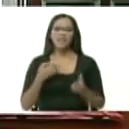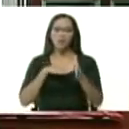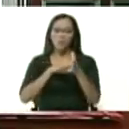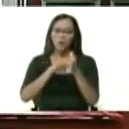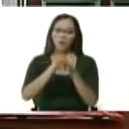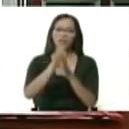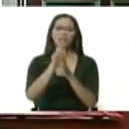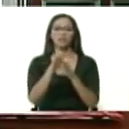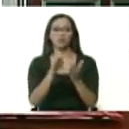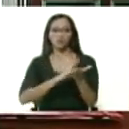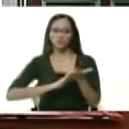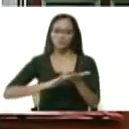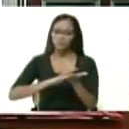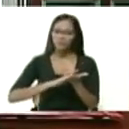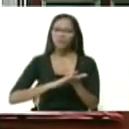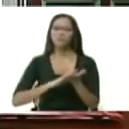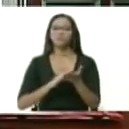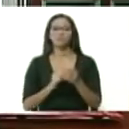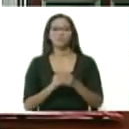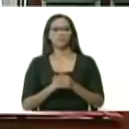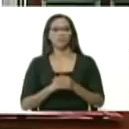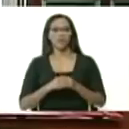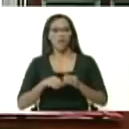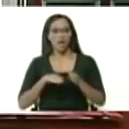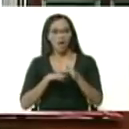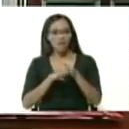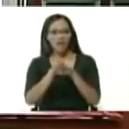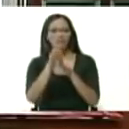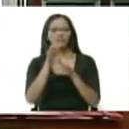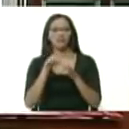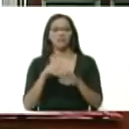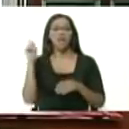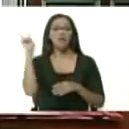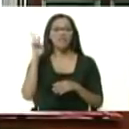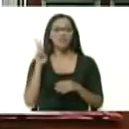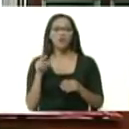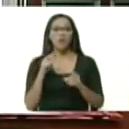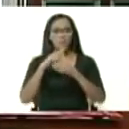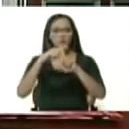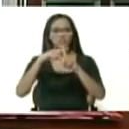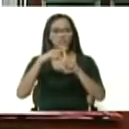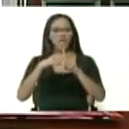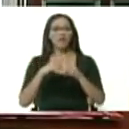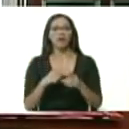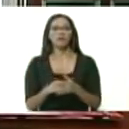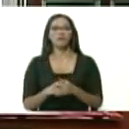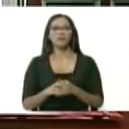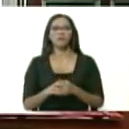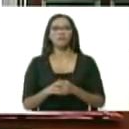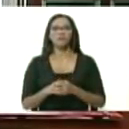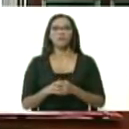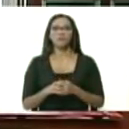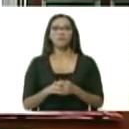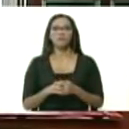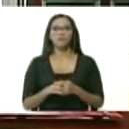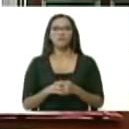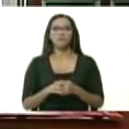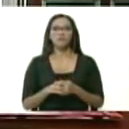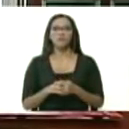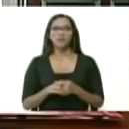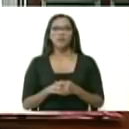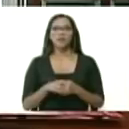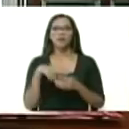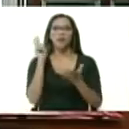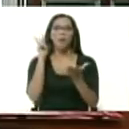recuperación, avance. La Venezuela positiva. Vengo de un acto muy